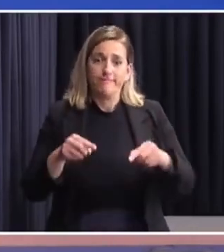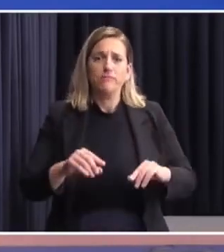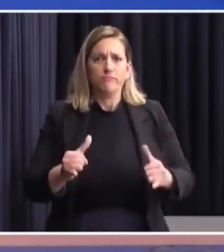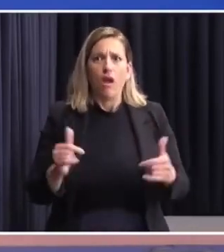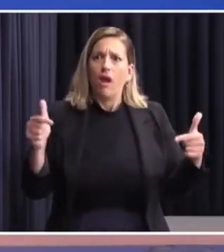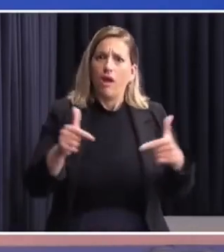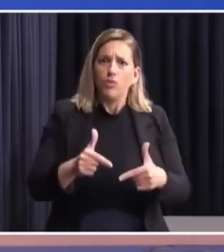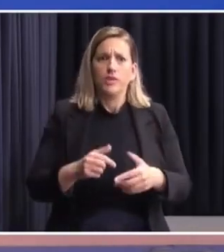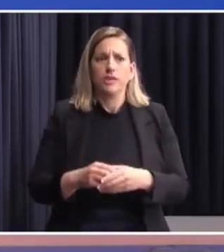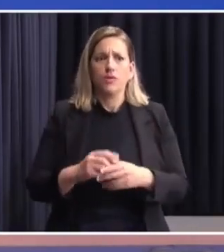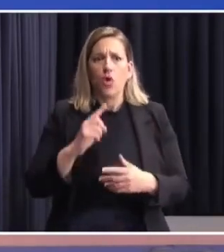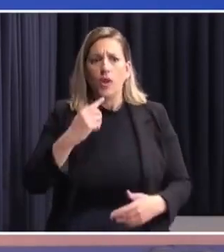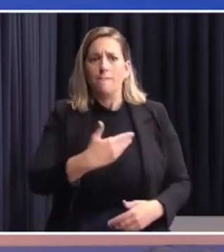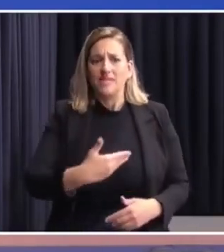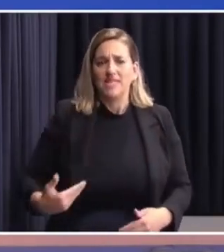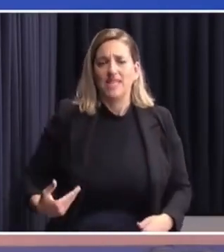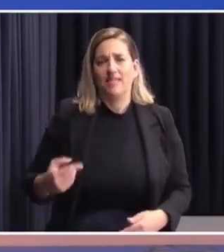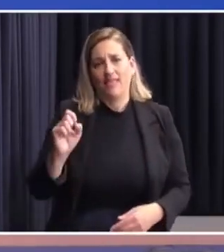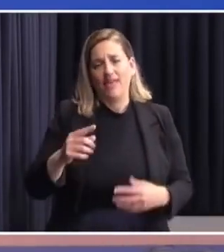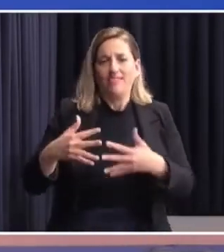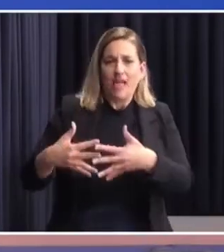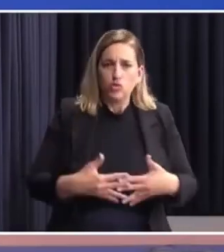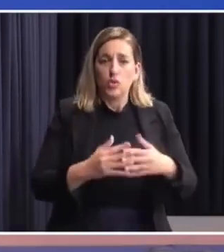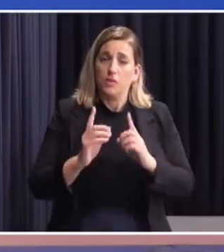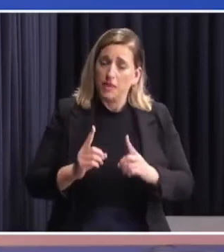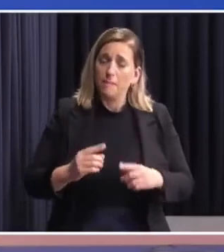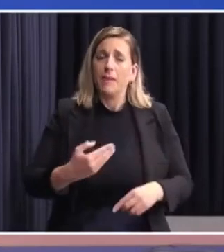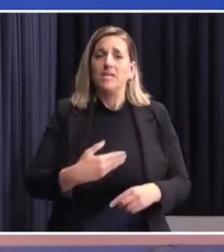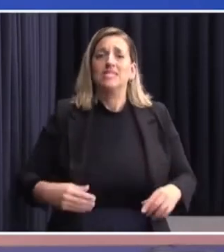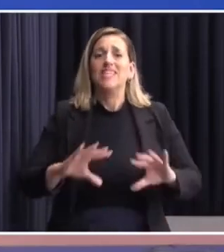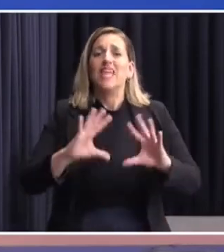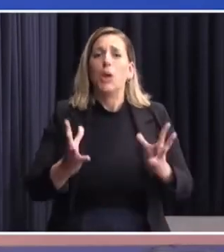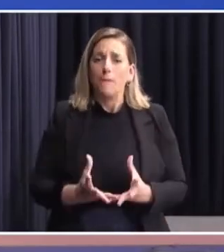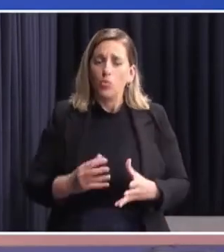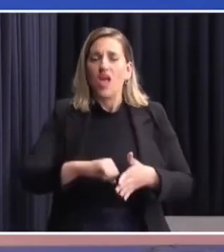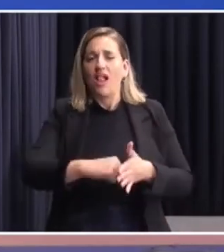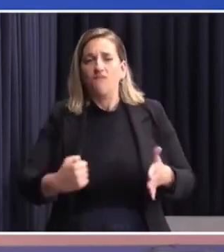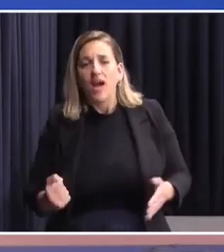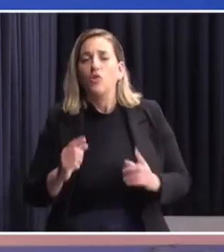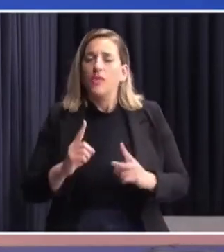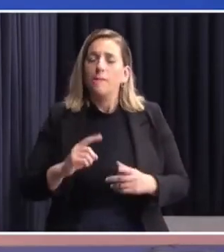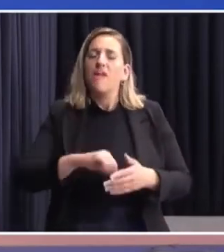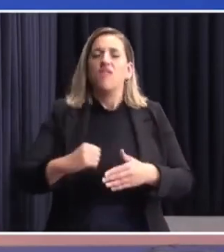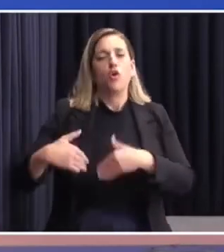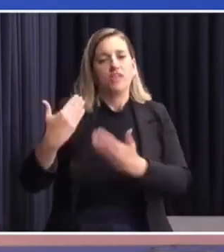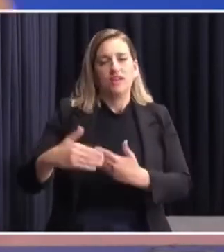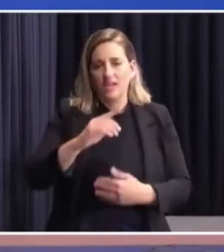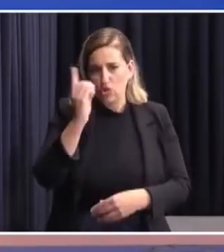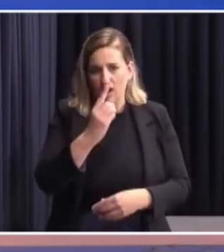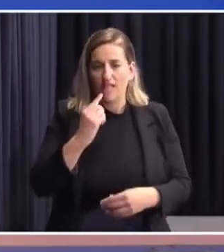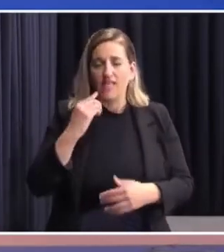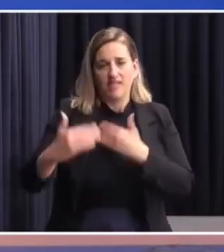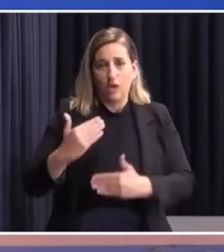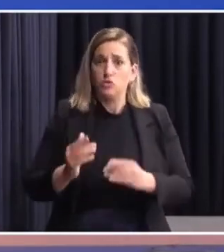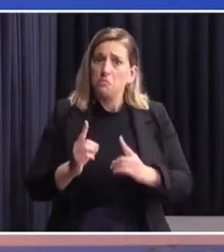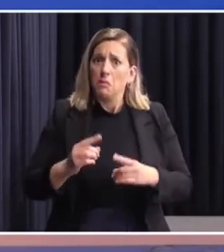estuvimos reunidos con el Presidente Biden, con el Presidente del Banco Mundial, con el Presidente del BID, con la Secretaria del Tesoro. La verdad